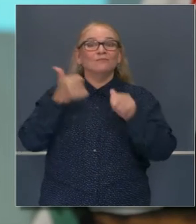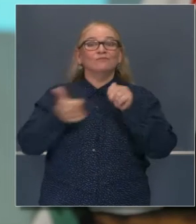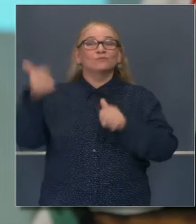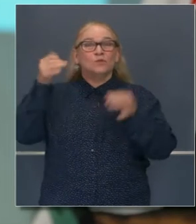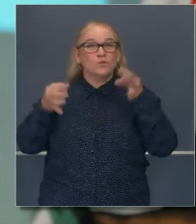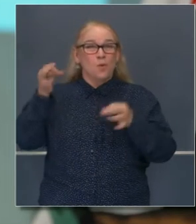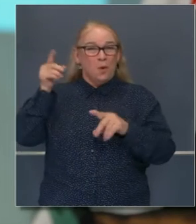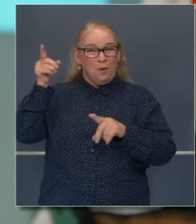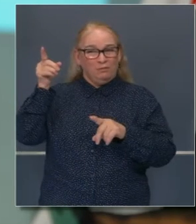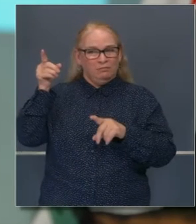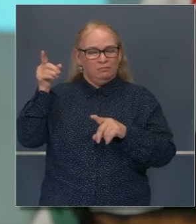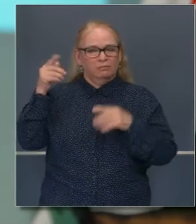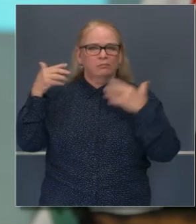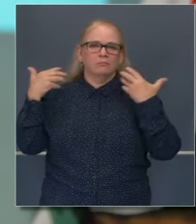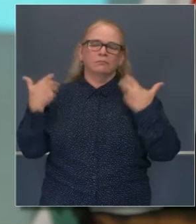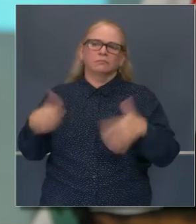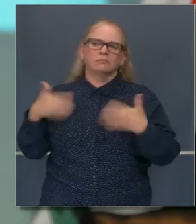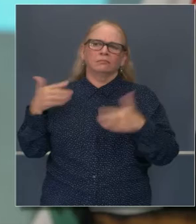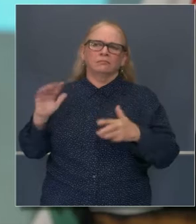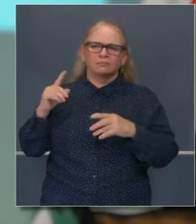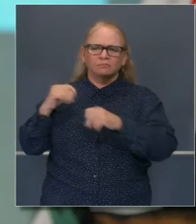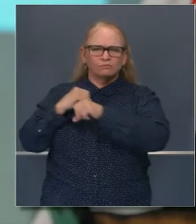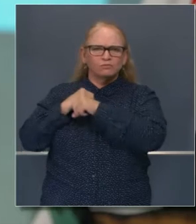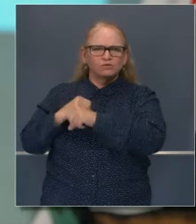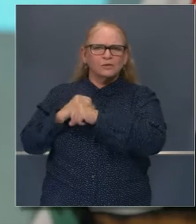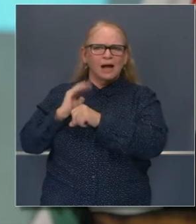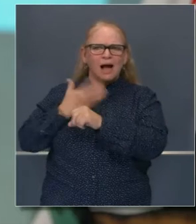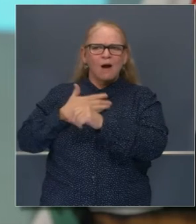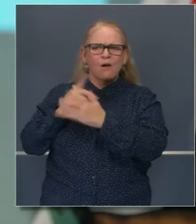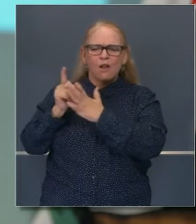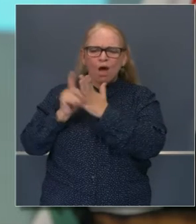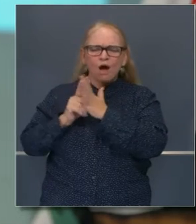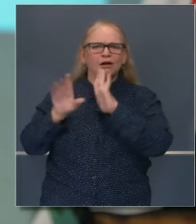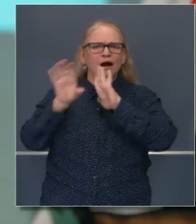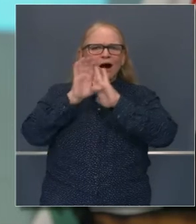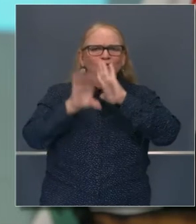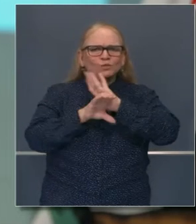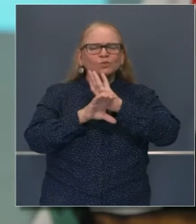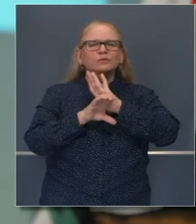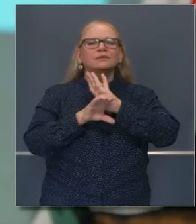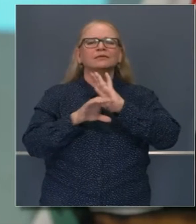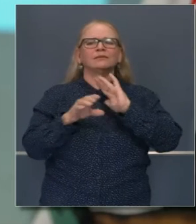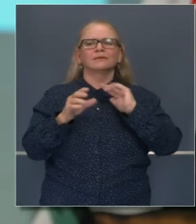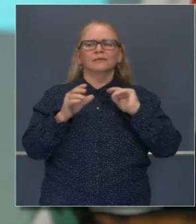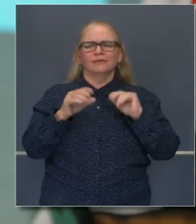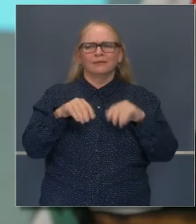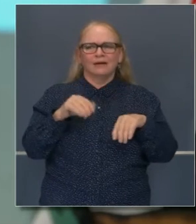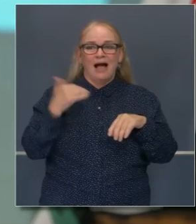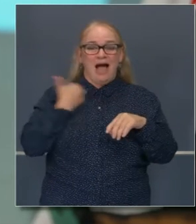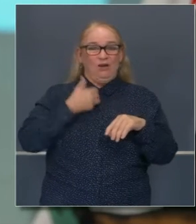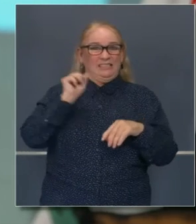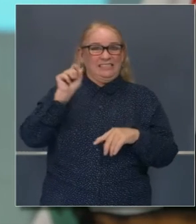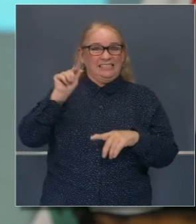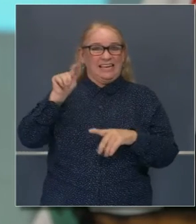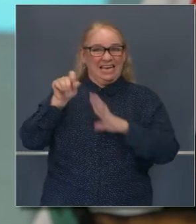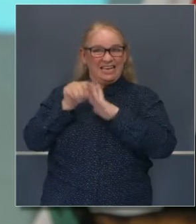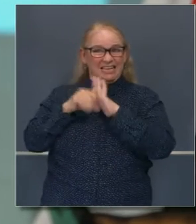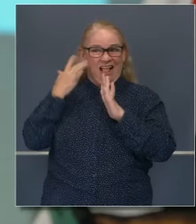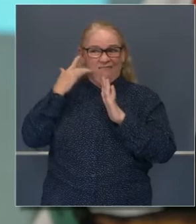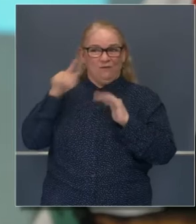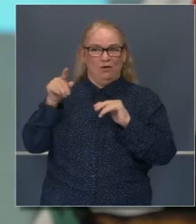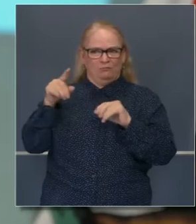Corte Suprema. La Corte Suprema de California es el guardián no solo de leyes y de la Constitución, sino también de la